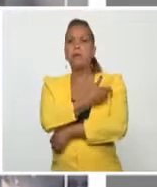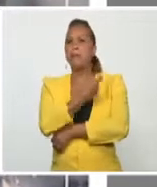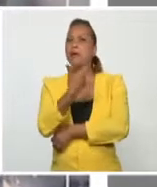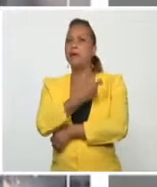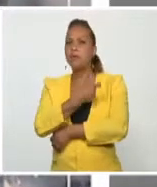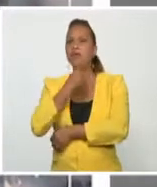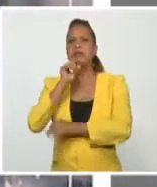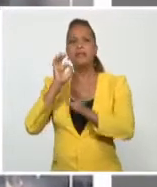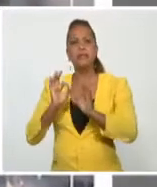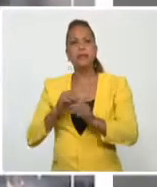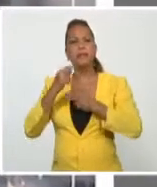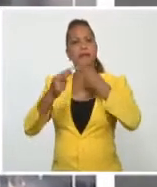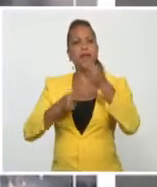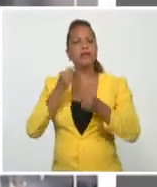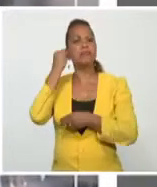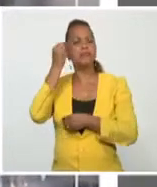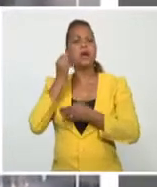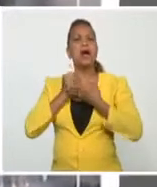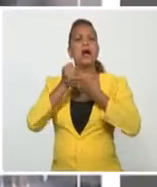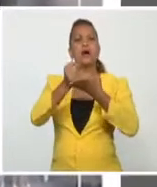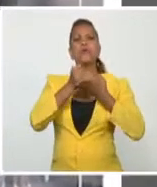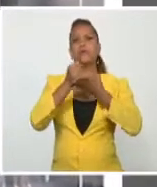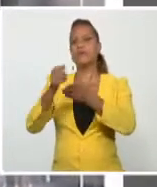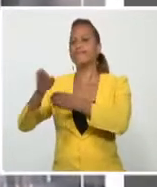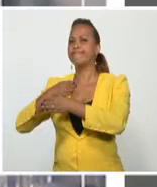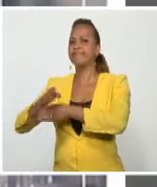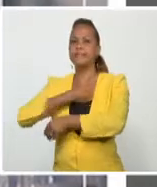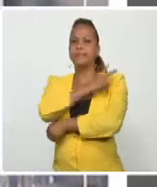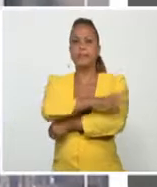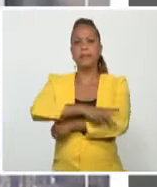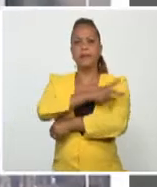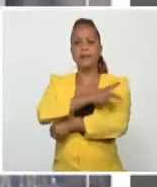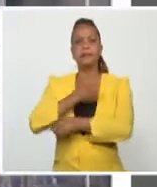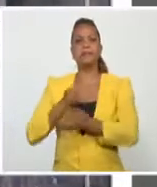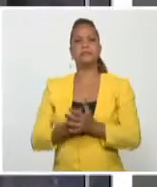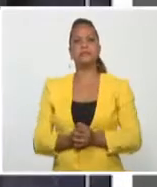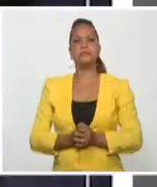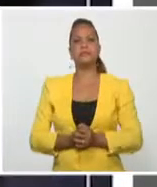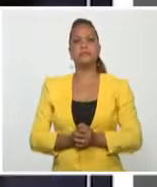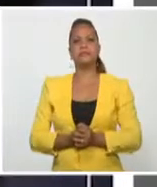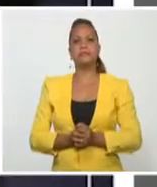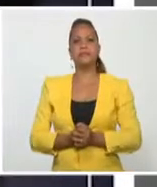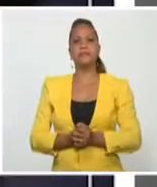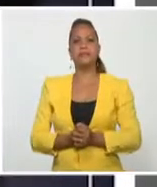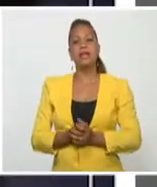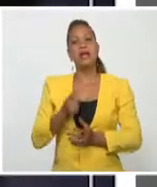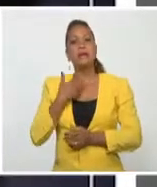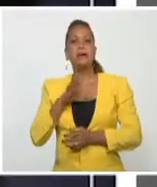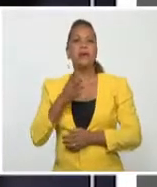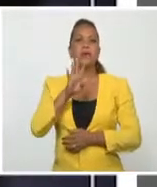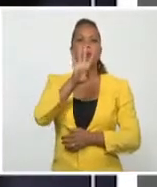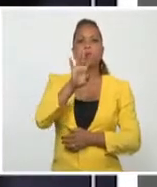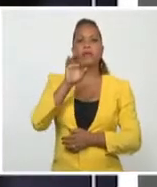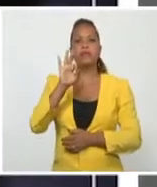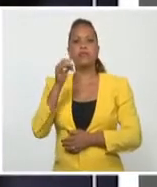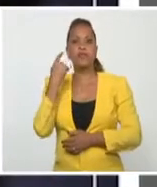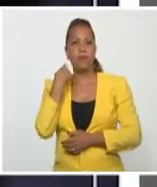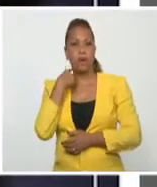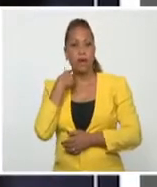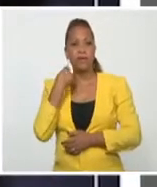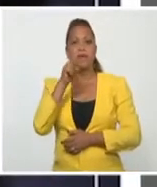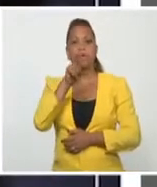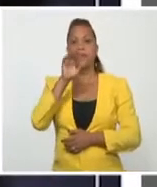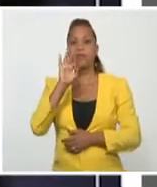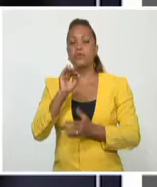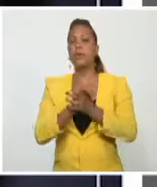pensando en ellos. Resaltó además como una hermosa coincidencia que hace justamente 48 años, el 28 de mayo